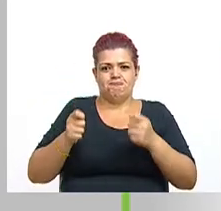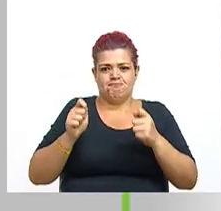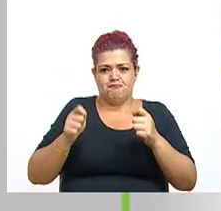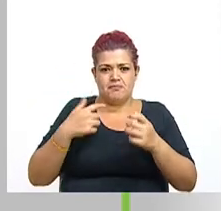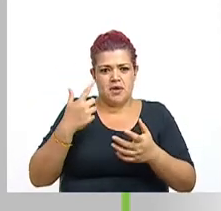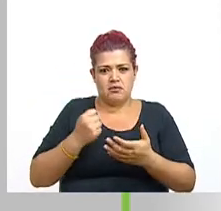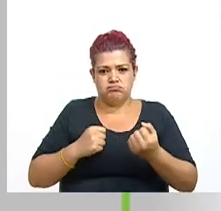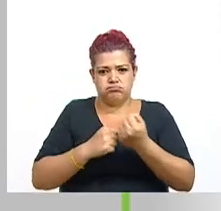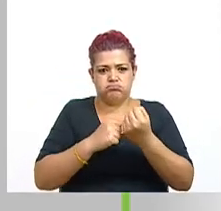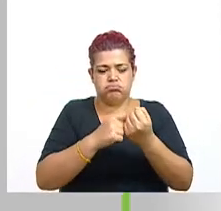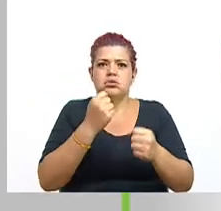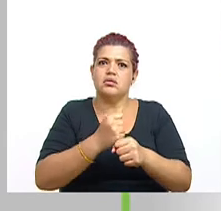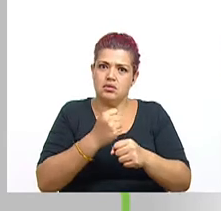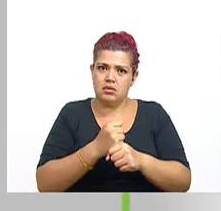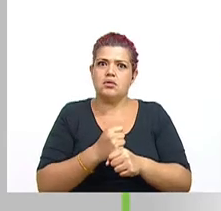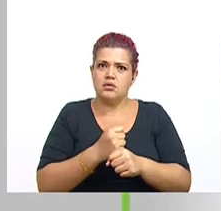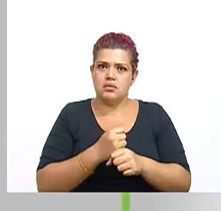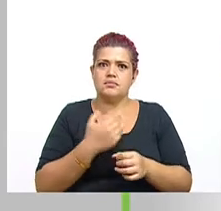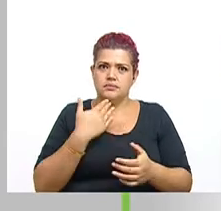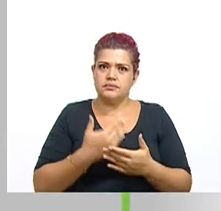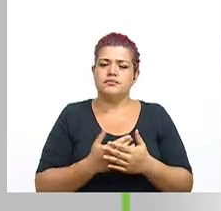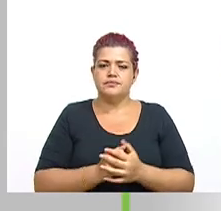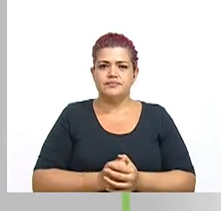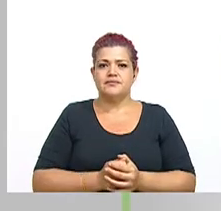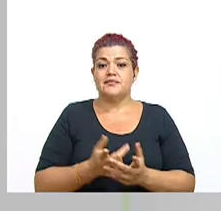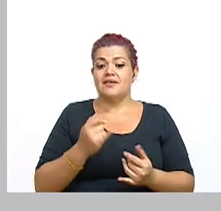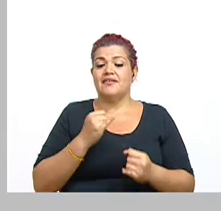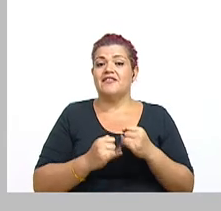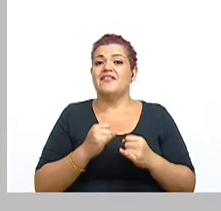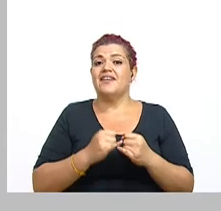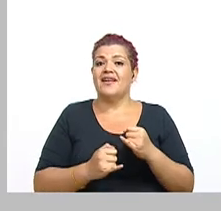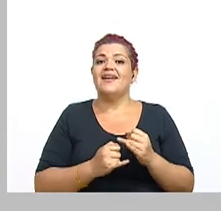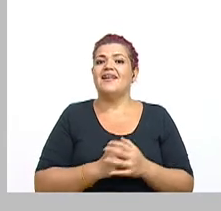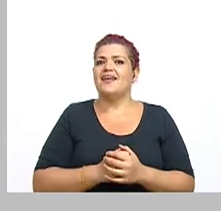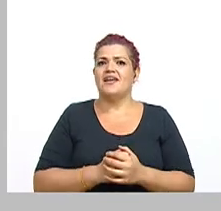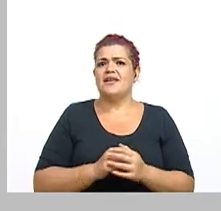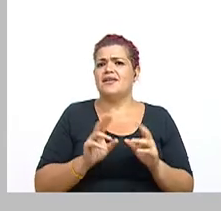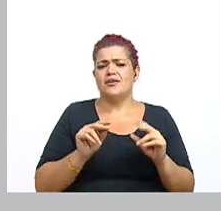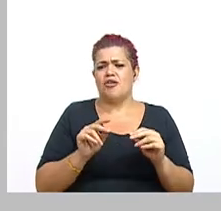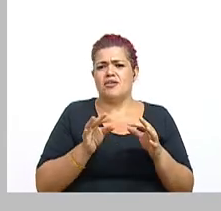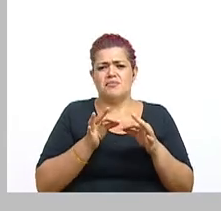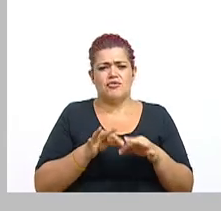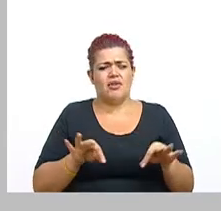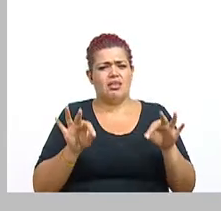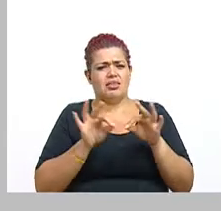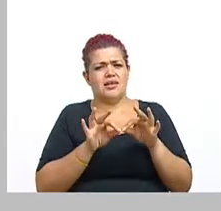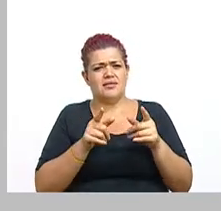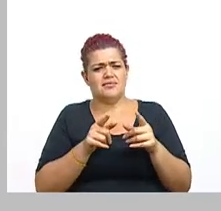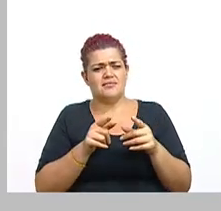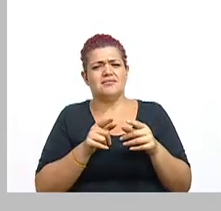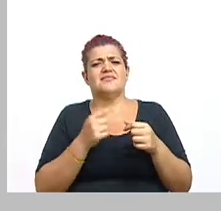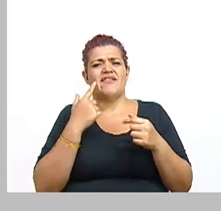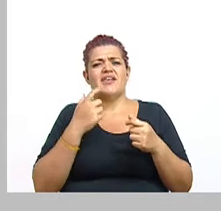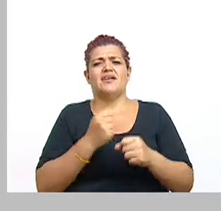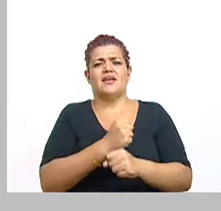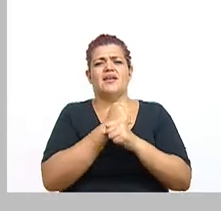laboral y económica. Qué bueno que fue así. Y finalmente también, y no por ello menos importante, garantías sociales, derecho al